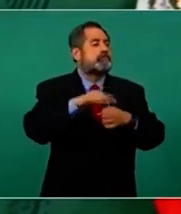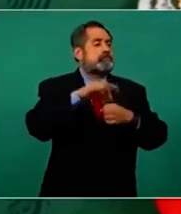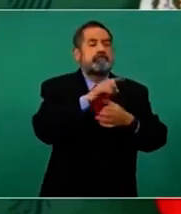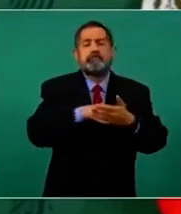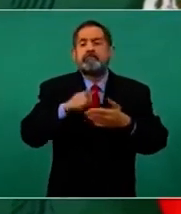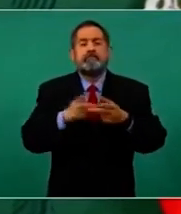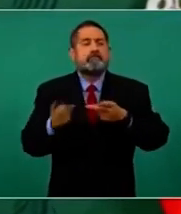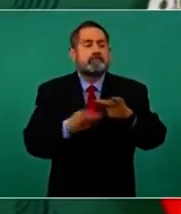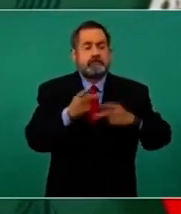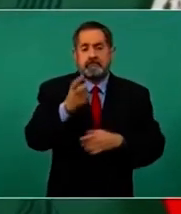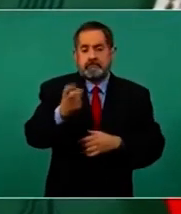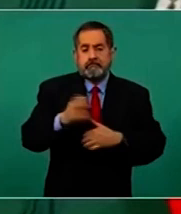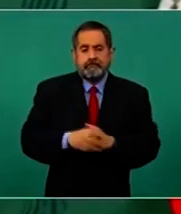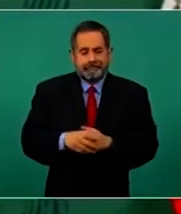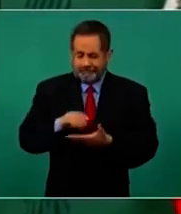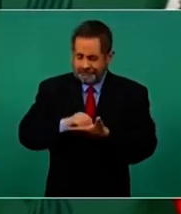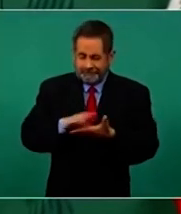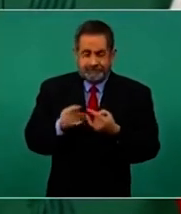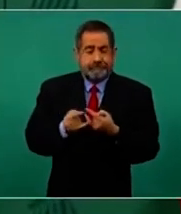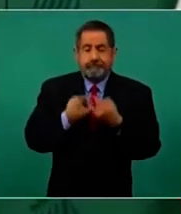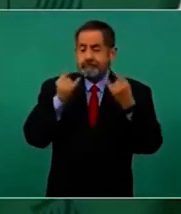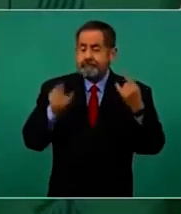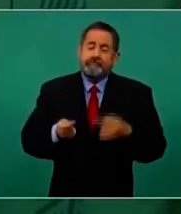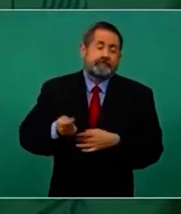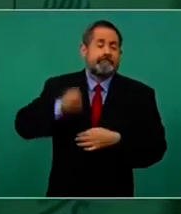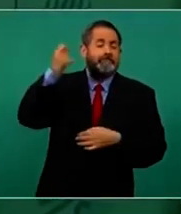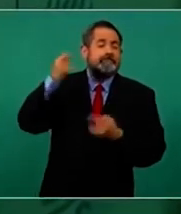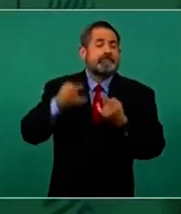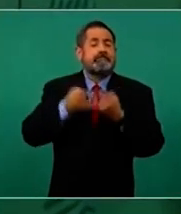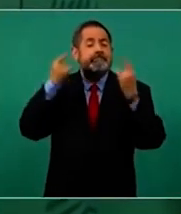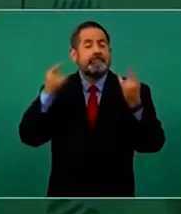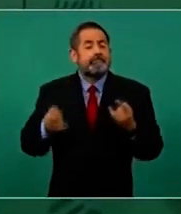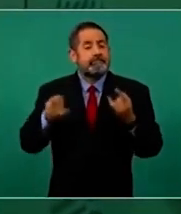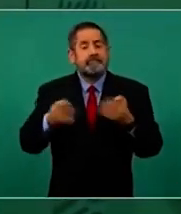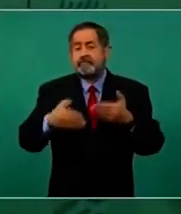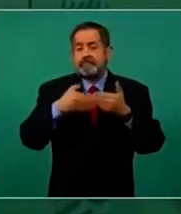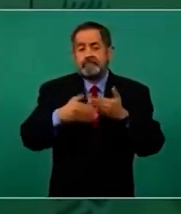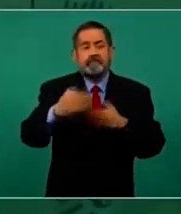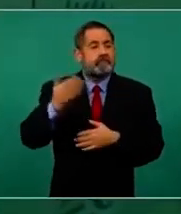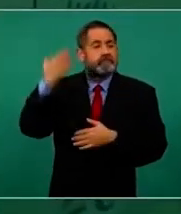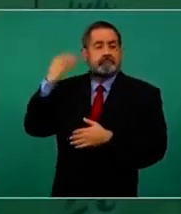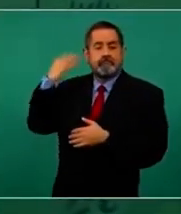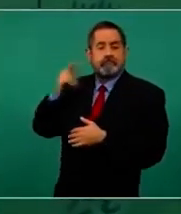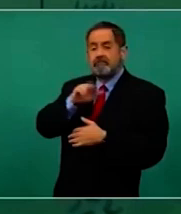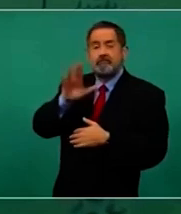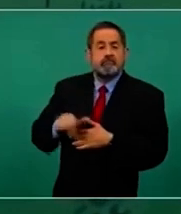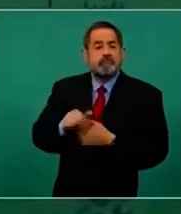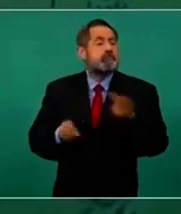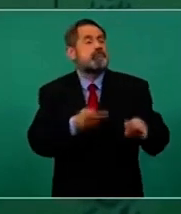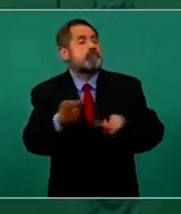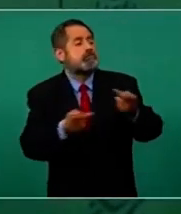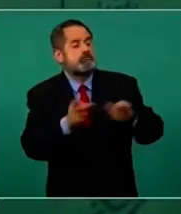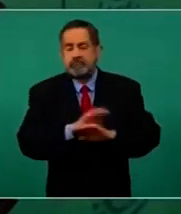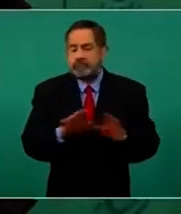Y es un precedente histórico. Independientemente del